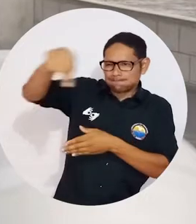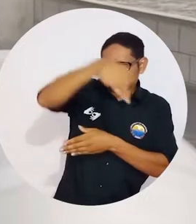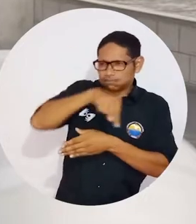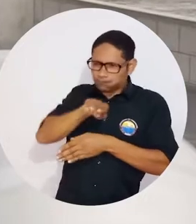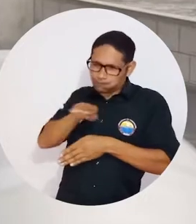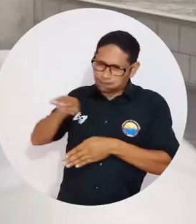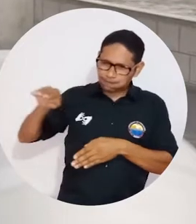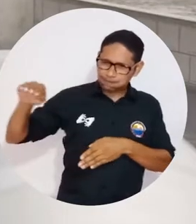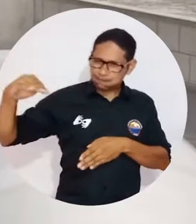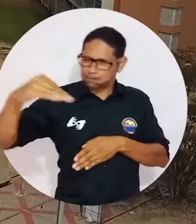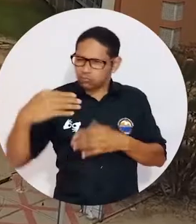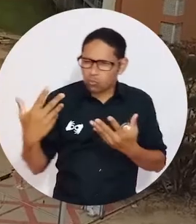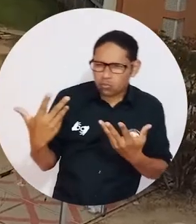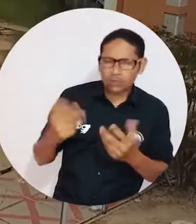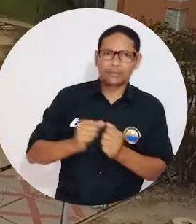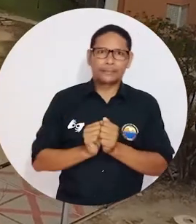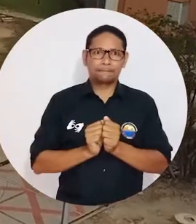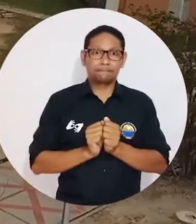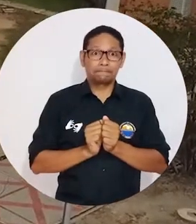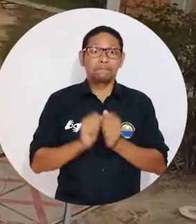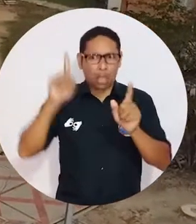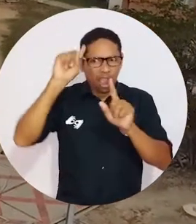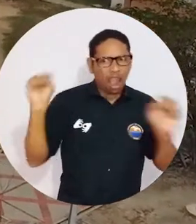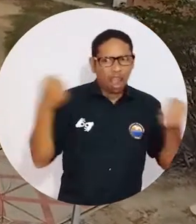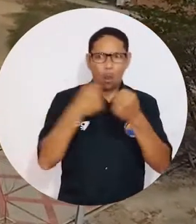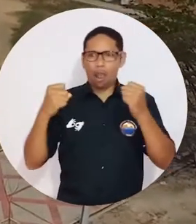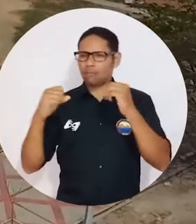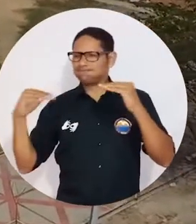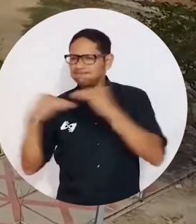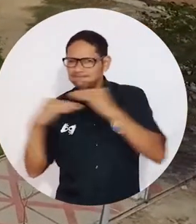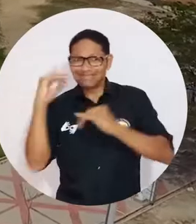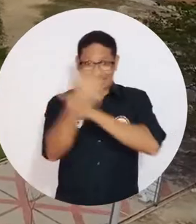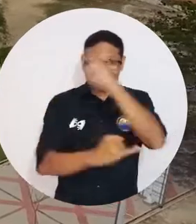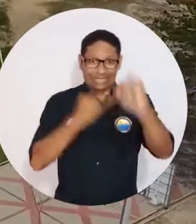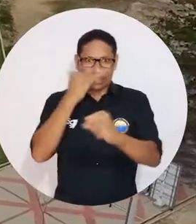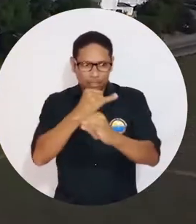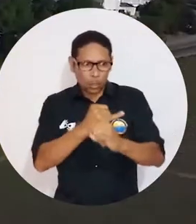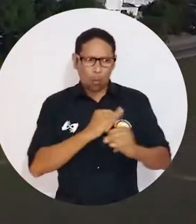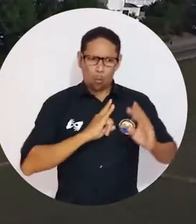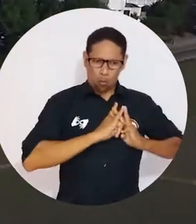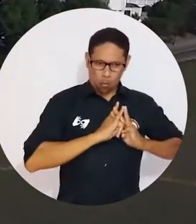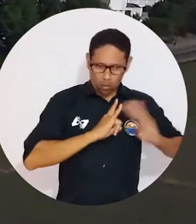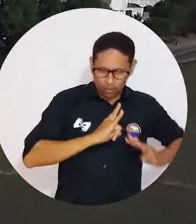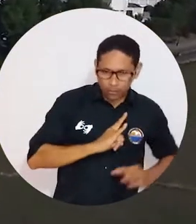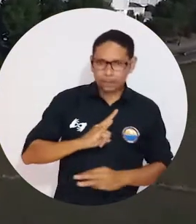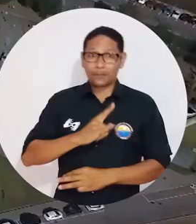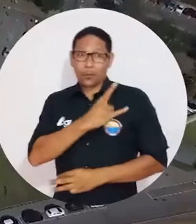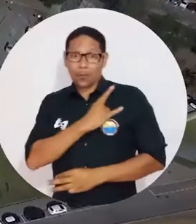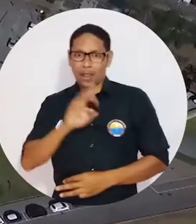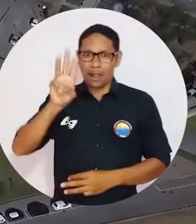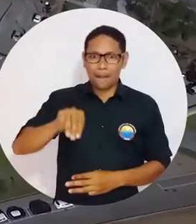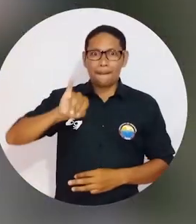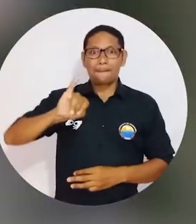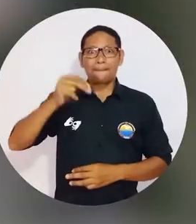Gracias a convenios de movilidad internacional como el que sostiene esta casa de estudios superiores con la Universidad del Niño, estudiantes como Joy